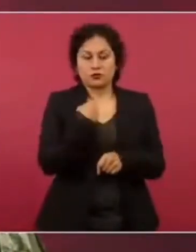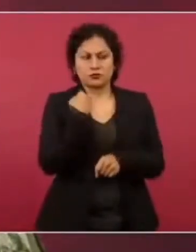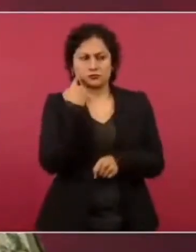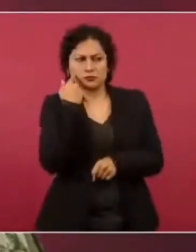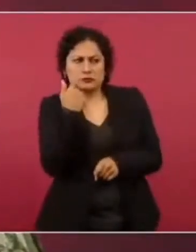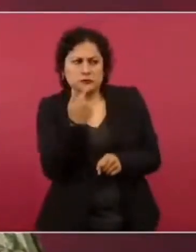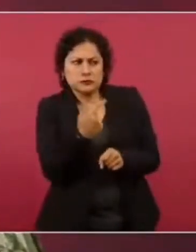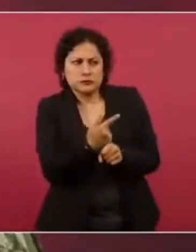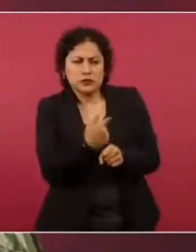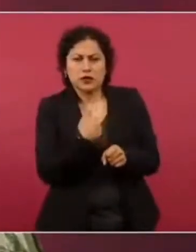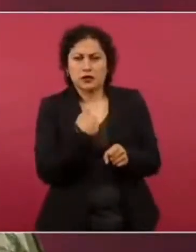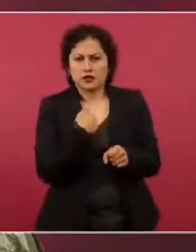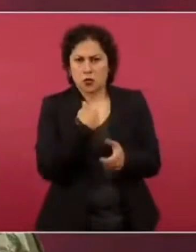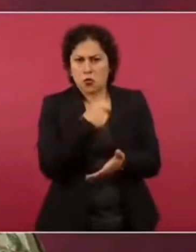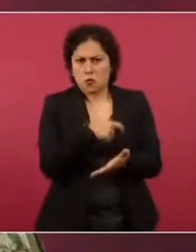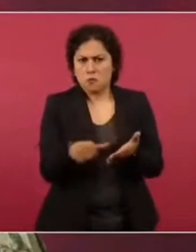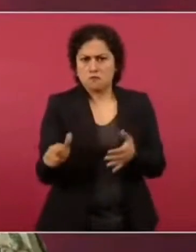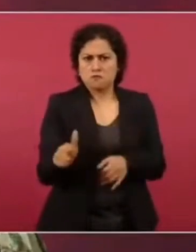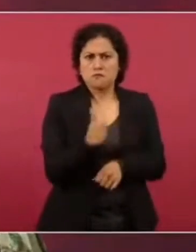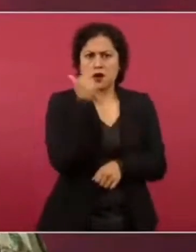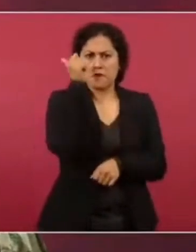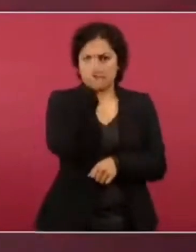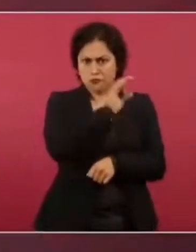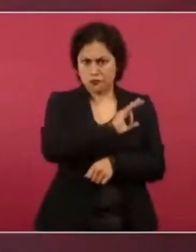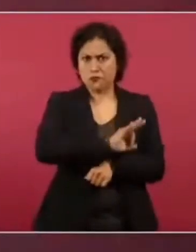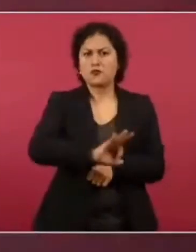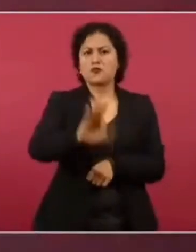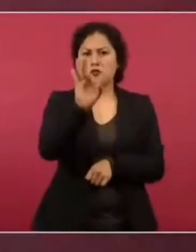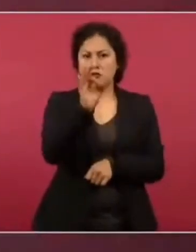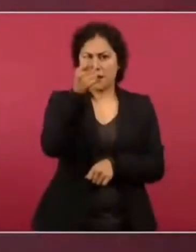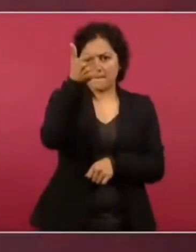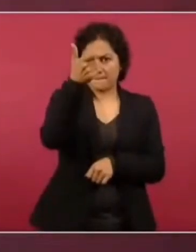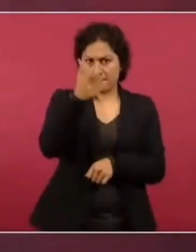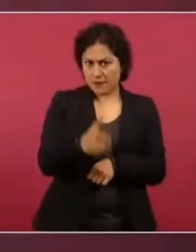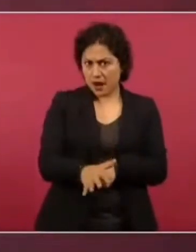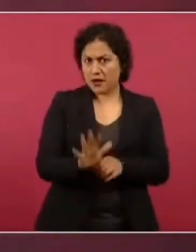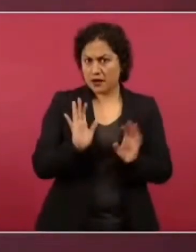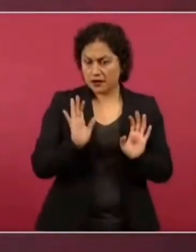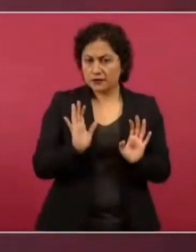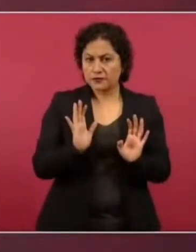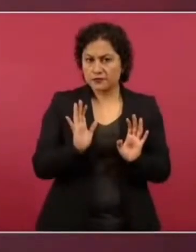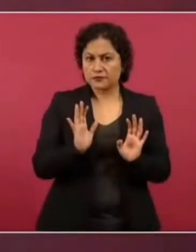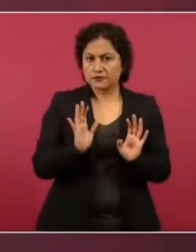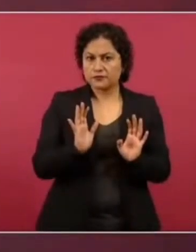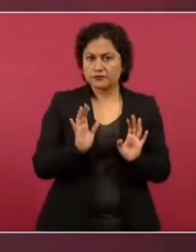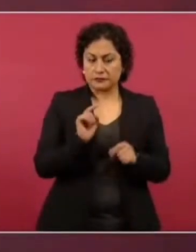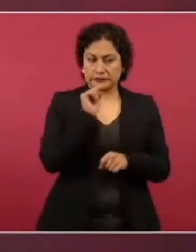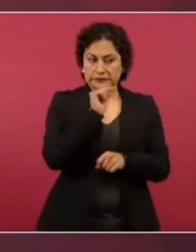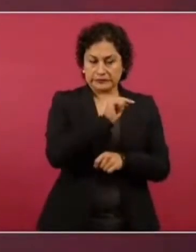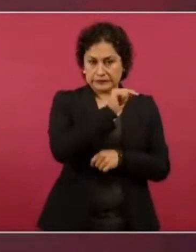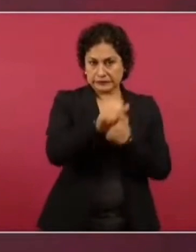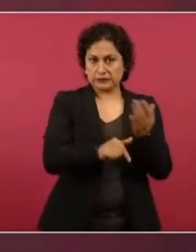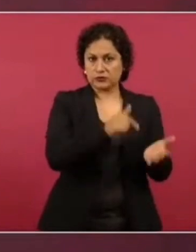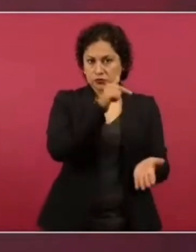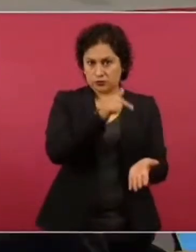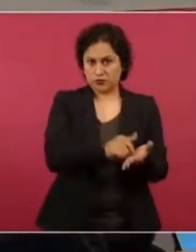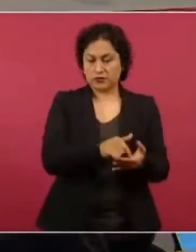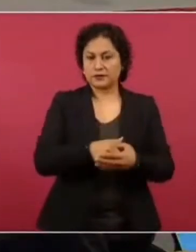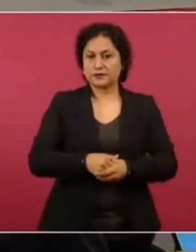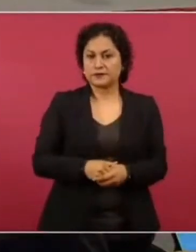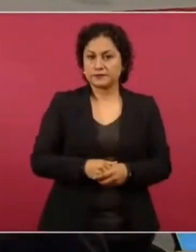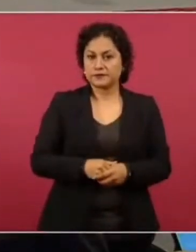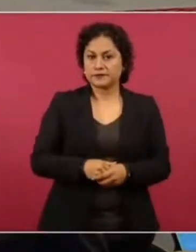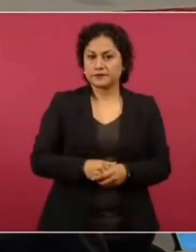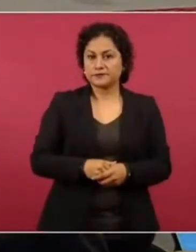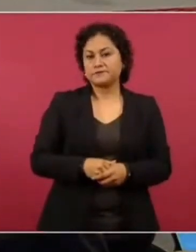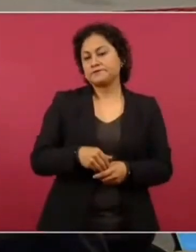tuve para adquirirlo. A ese precio, en ese lugar, no es